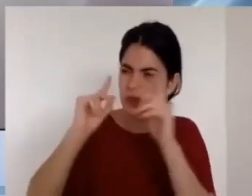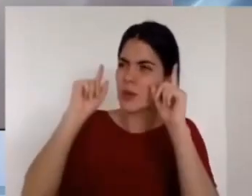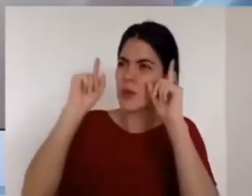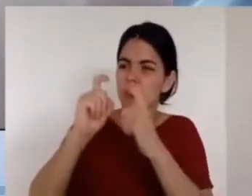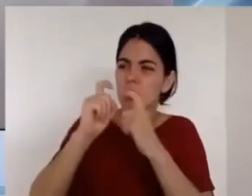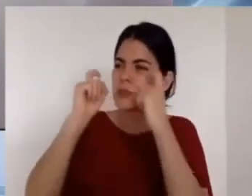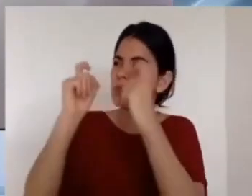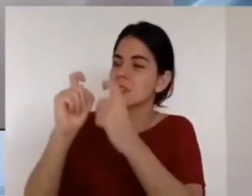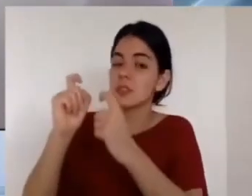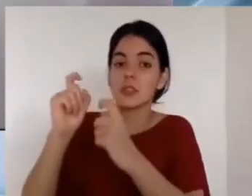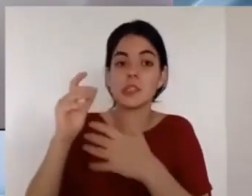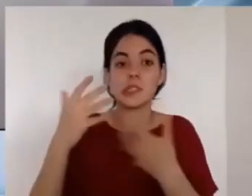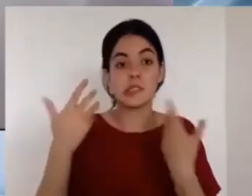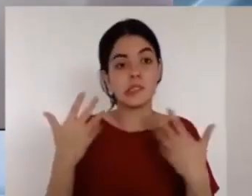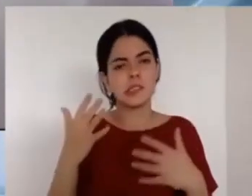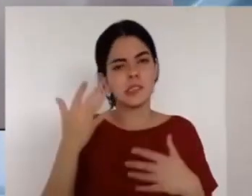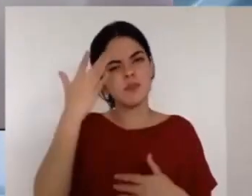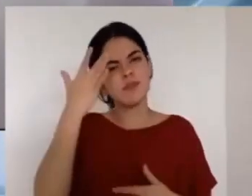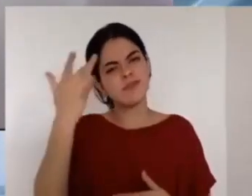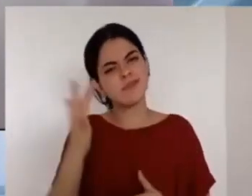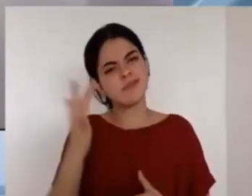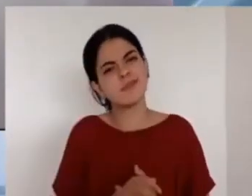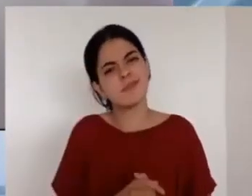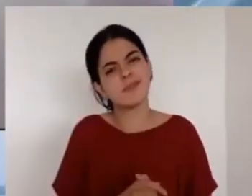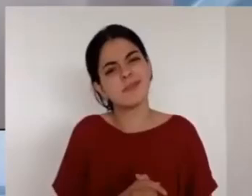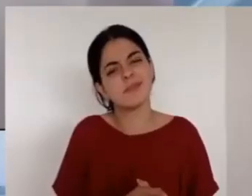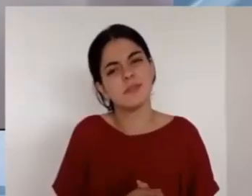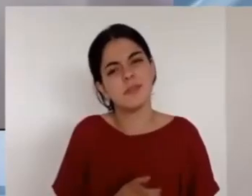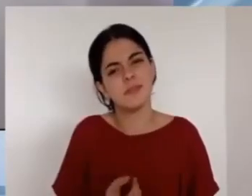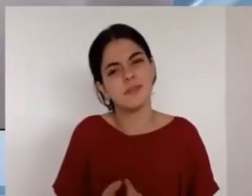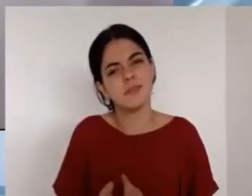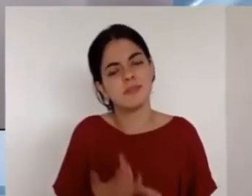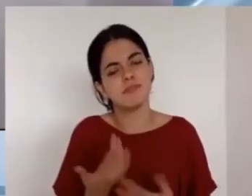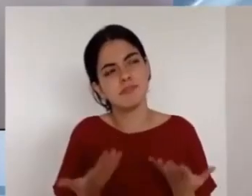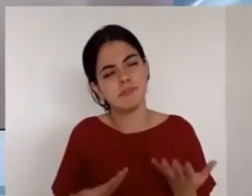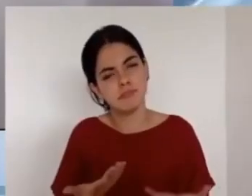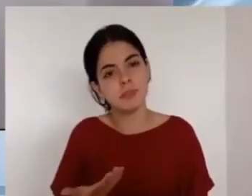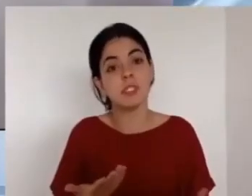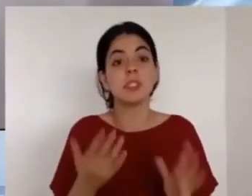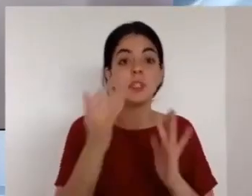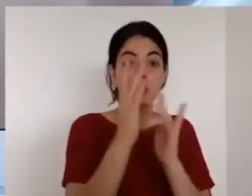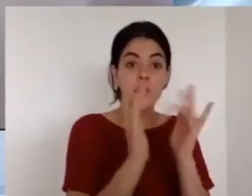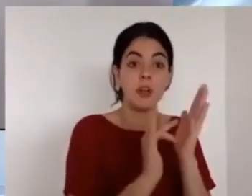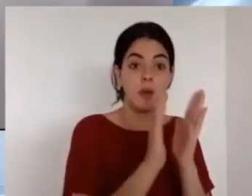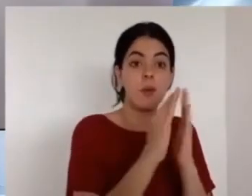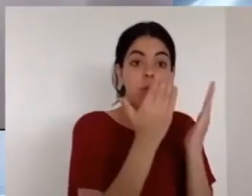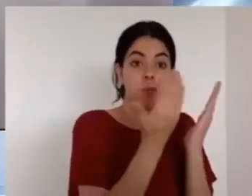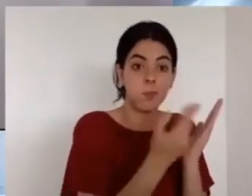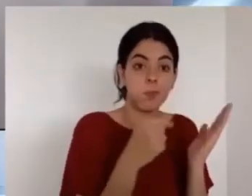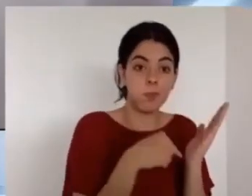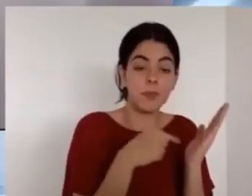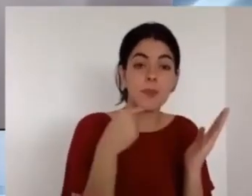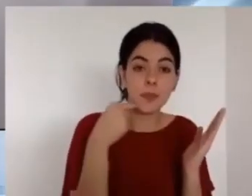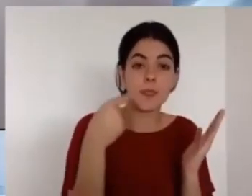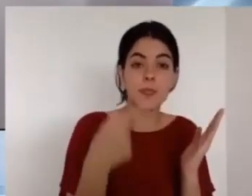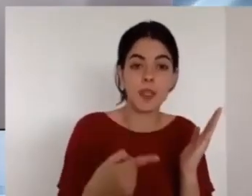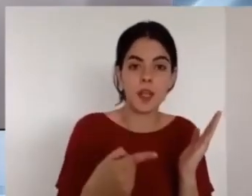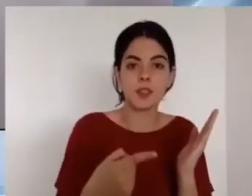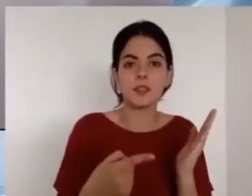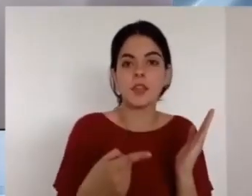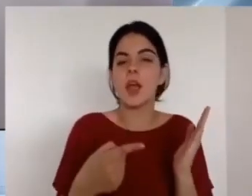en tiempos de escasez en tiempos de abundancia en tiempos de salud en tiempos de enfermedad